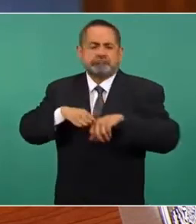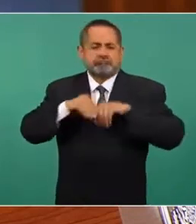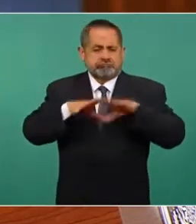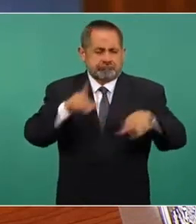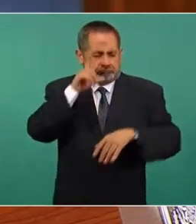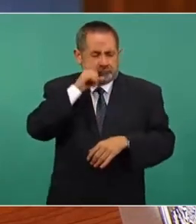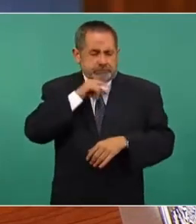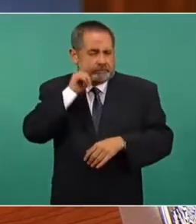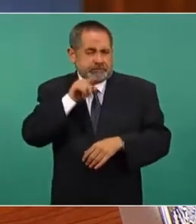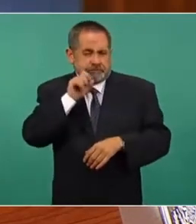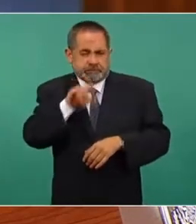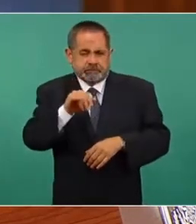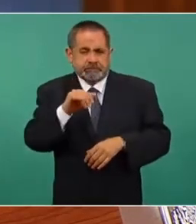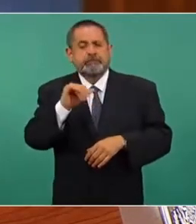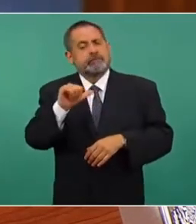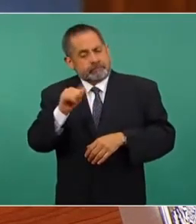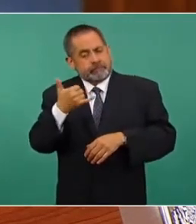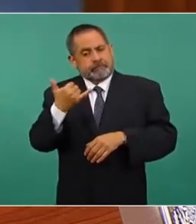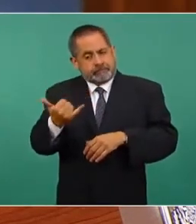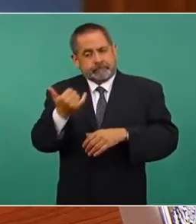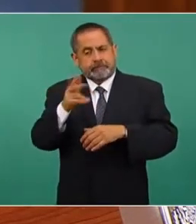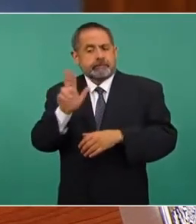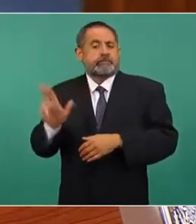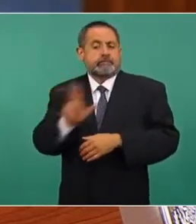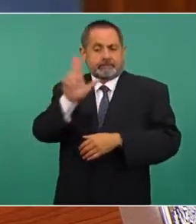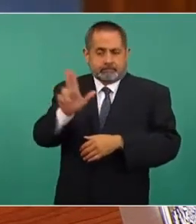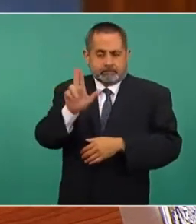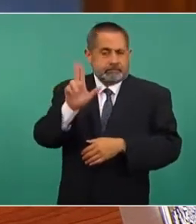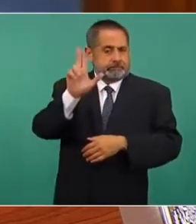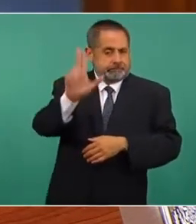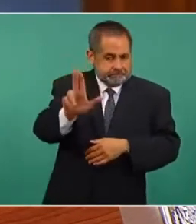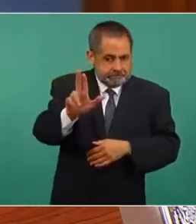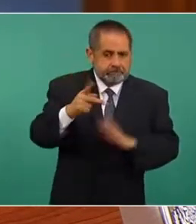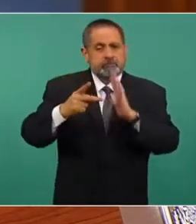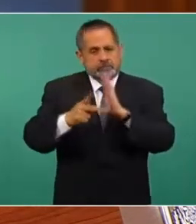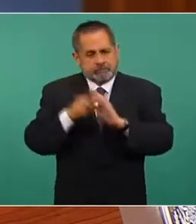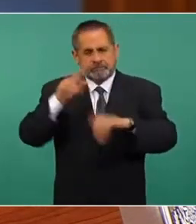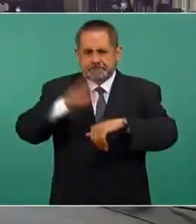y el martes próximo ya se amplía, si te parece.